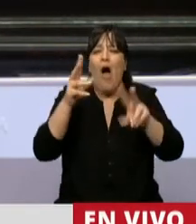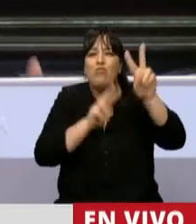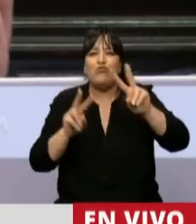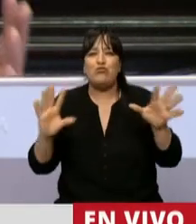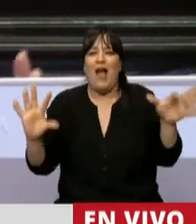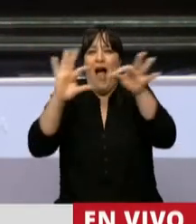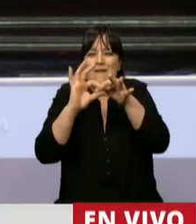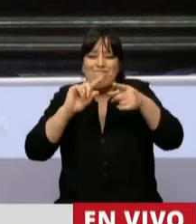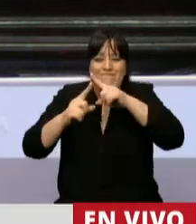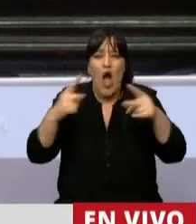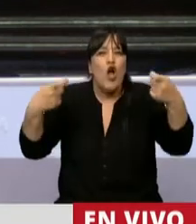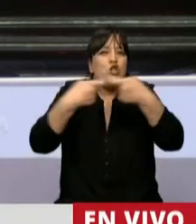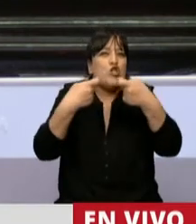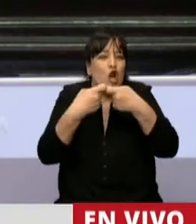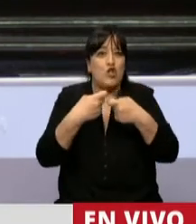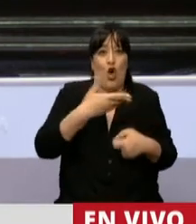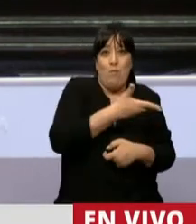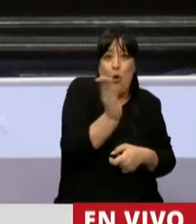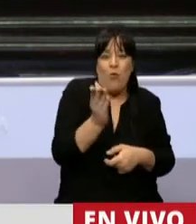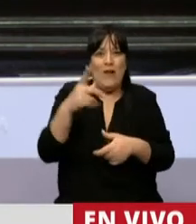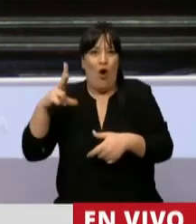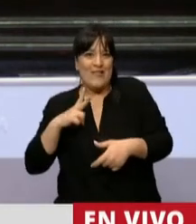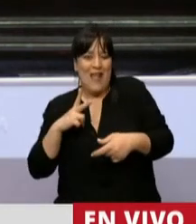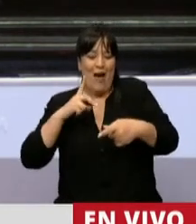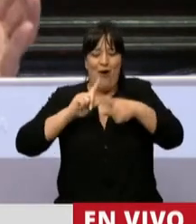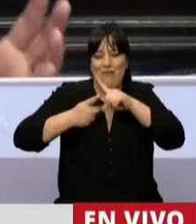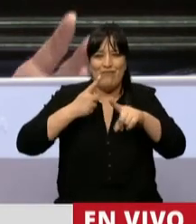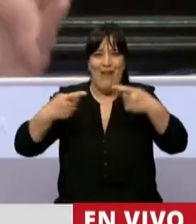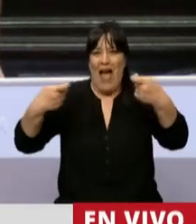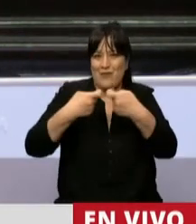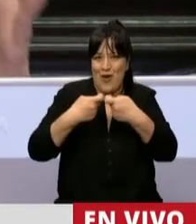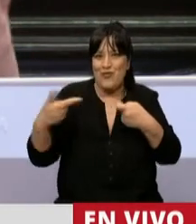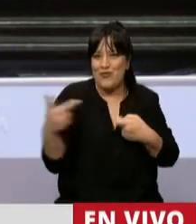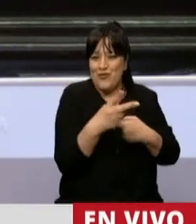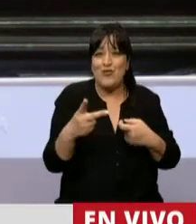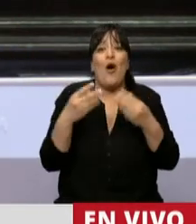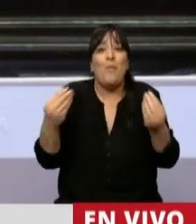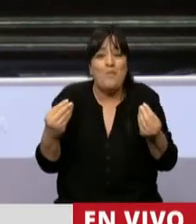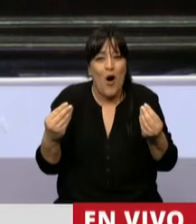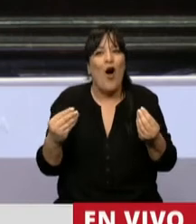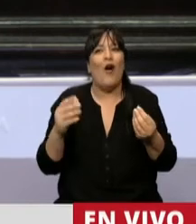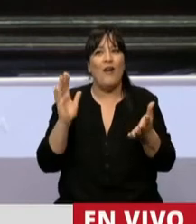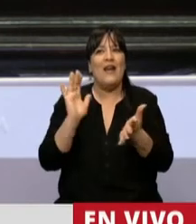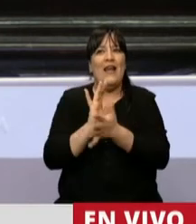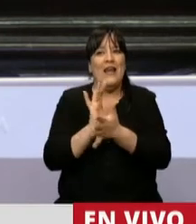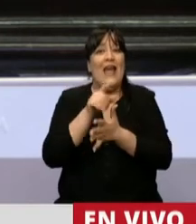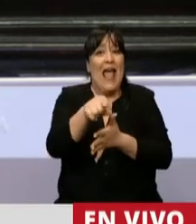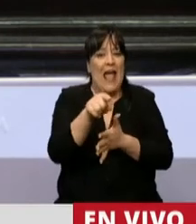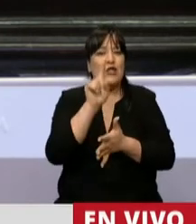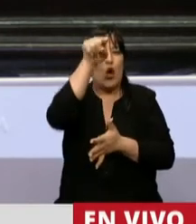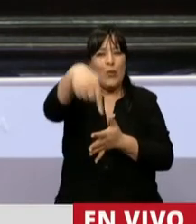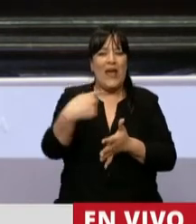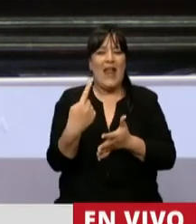su sector privado productivo para crear empleo, que es la única vacuna que existe contra la pobreza.